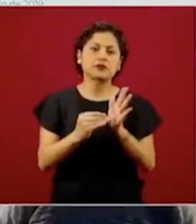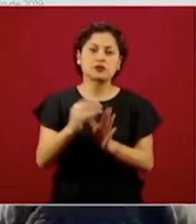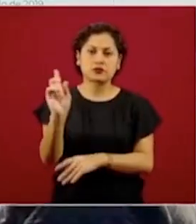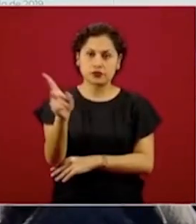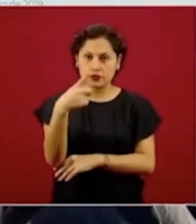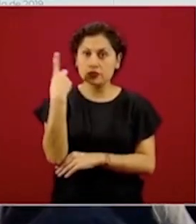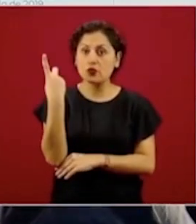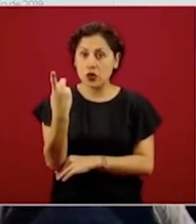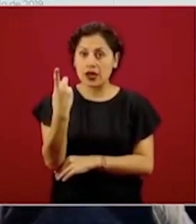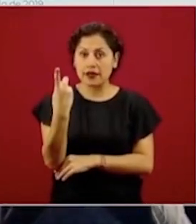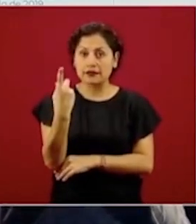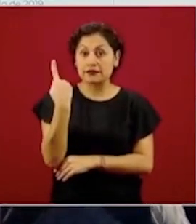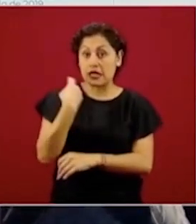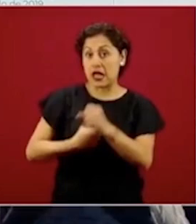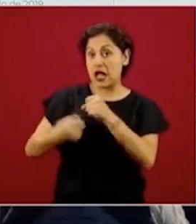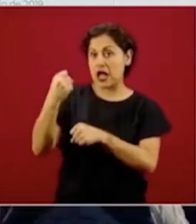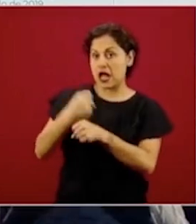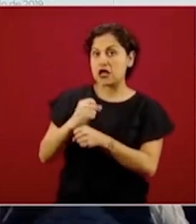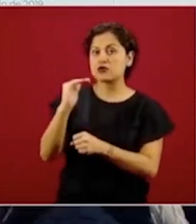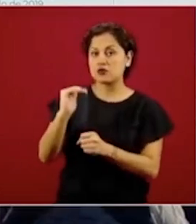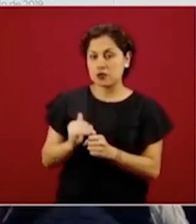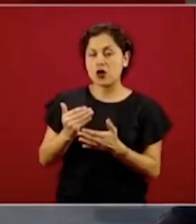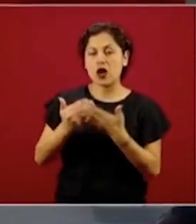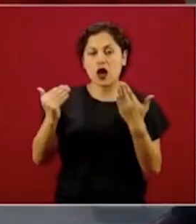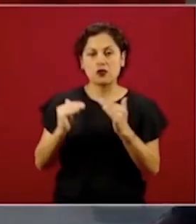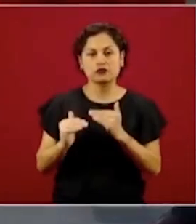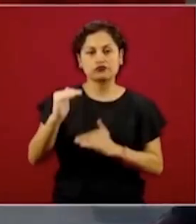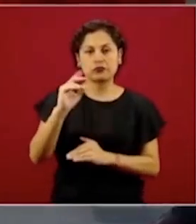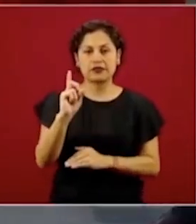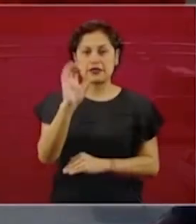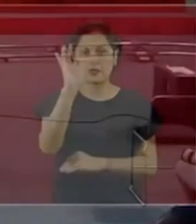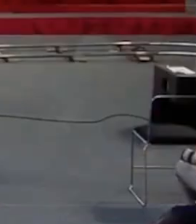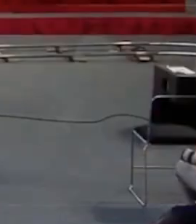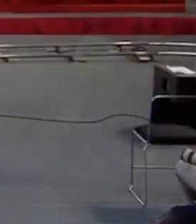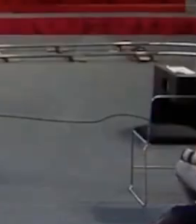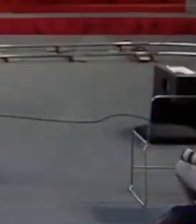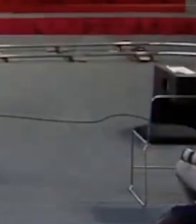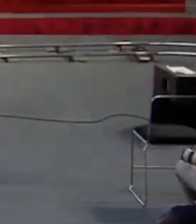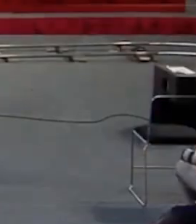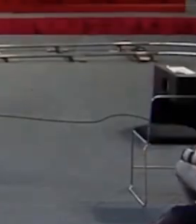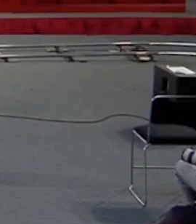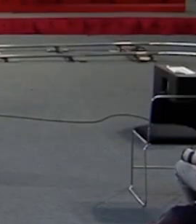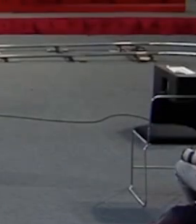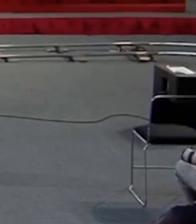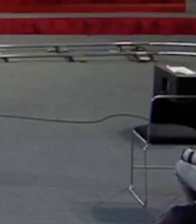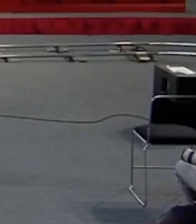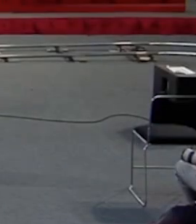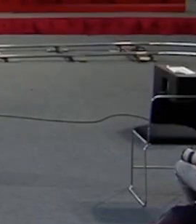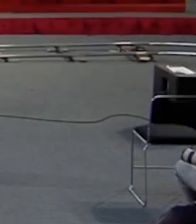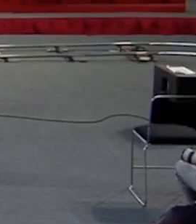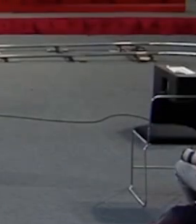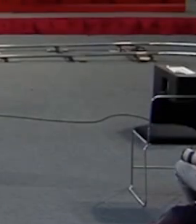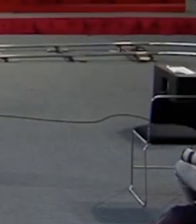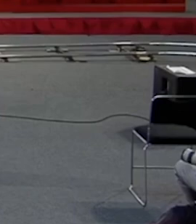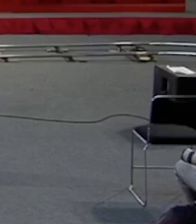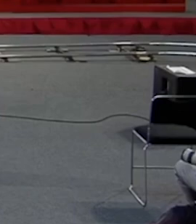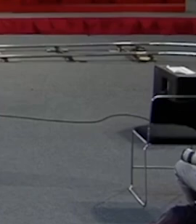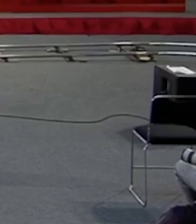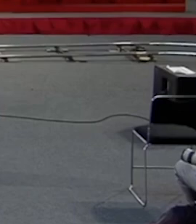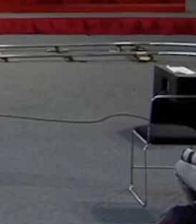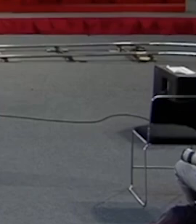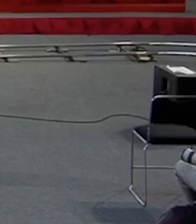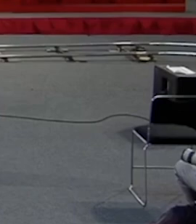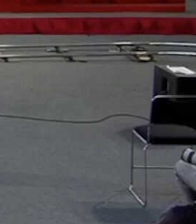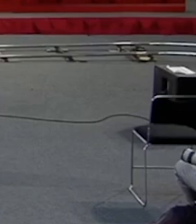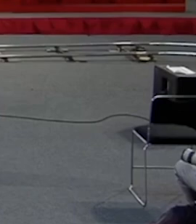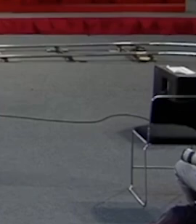comparado con el año pasado, subimos un 30 por ciento. Debo decir que esta es una situación también muy importante en virtud